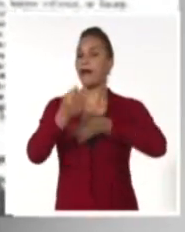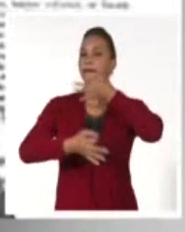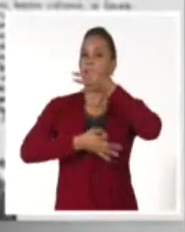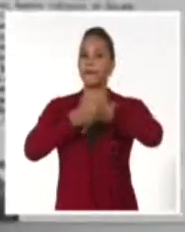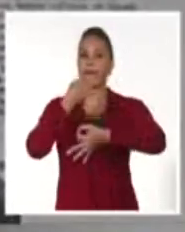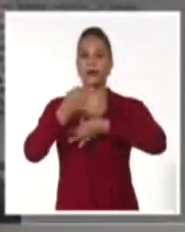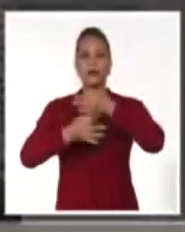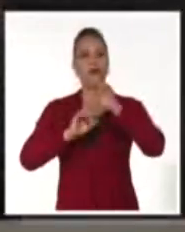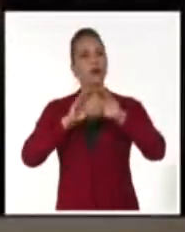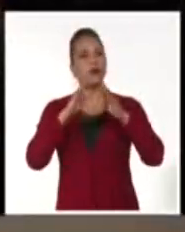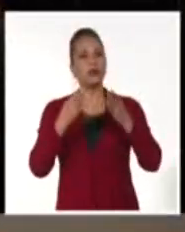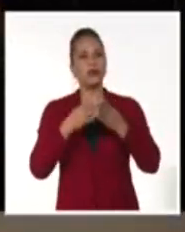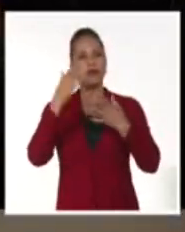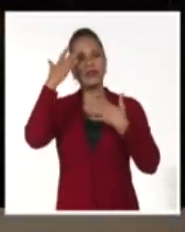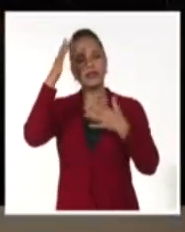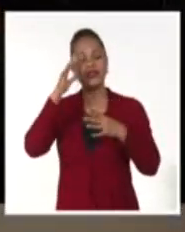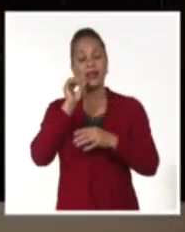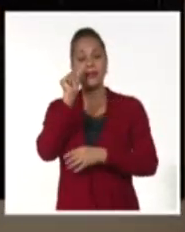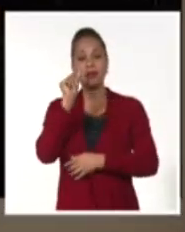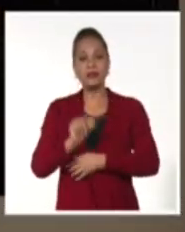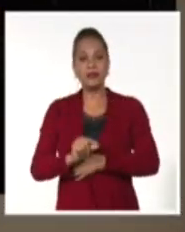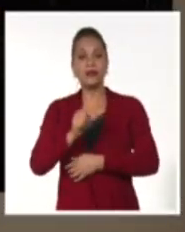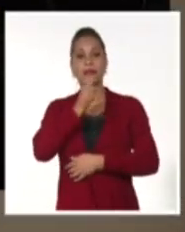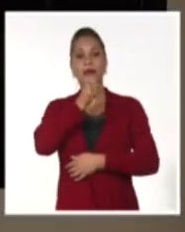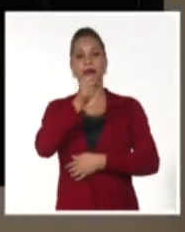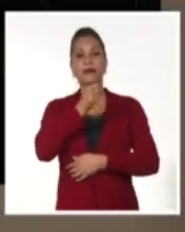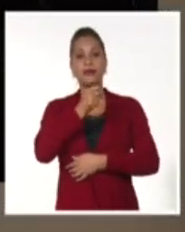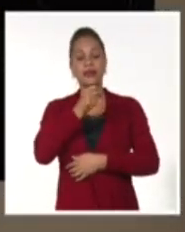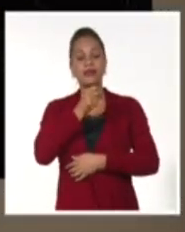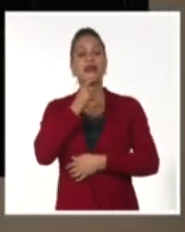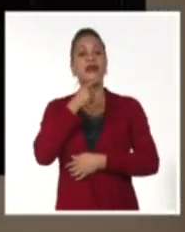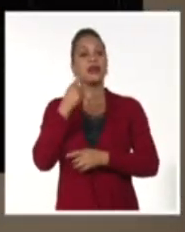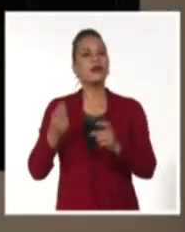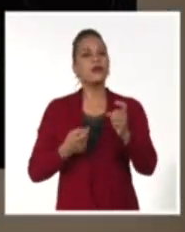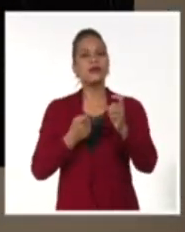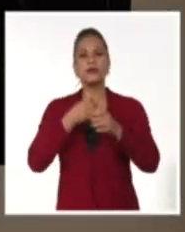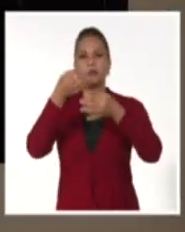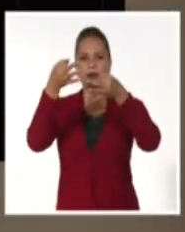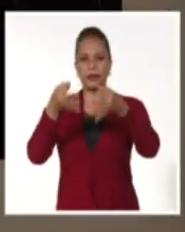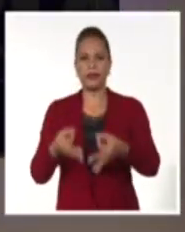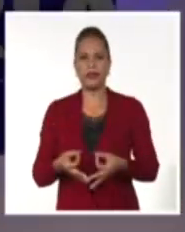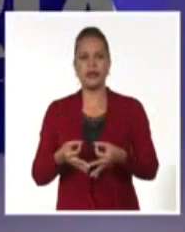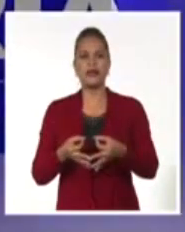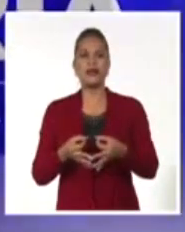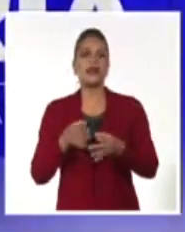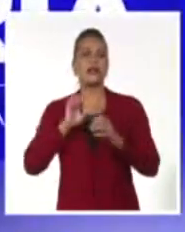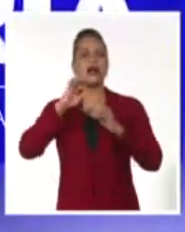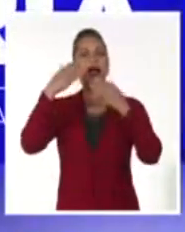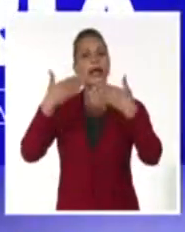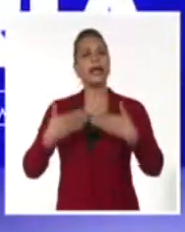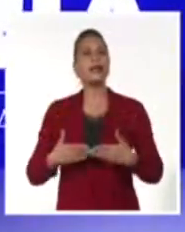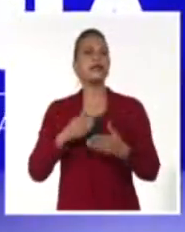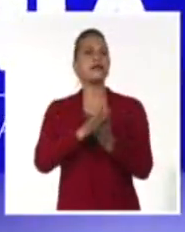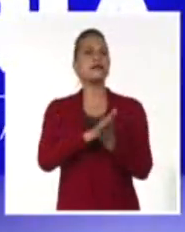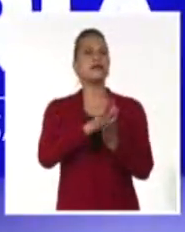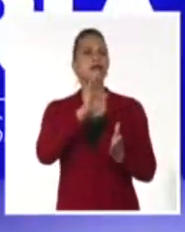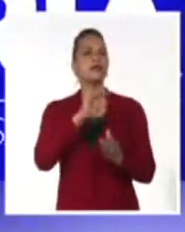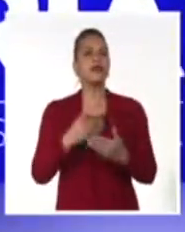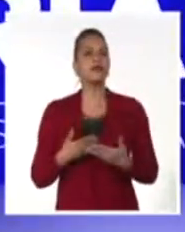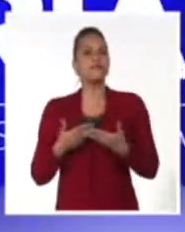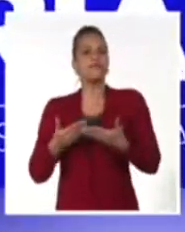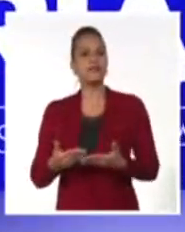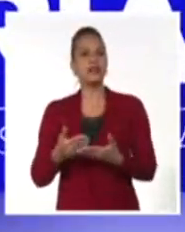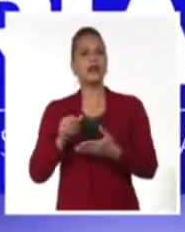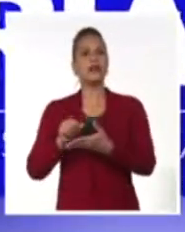posible una prensa viva y creadora, inseparable de la verdad, fundida a la ética, con el compromiso y la entrega de